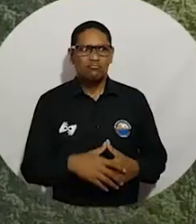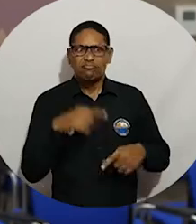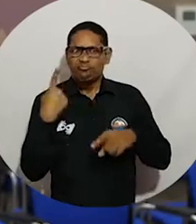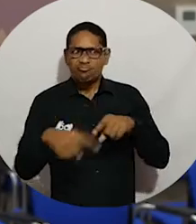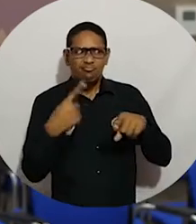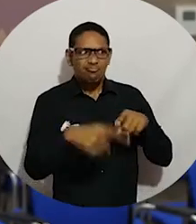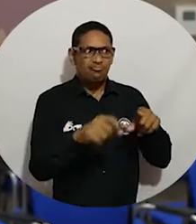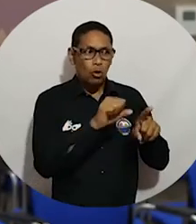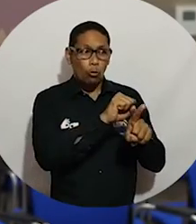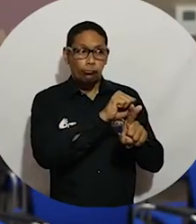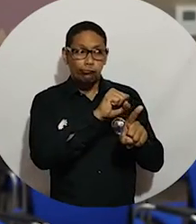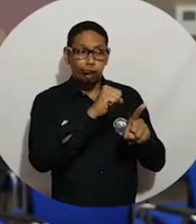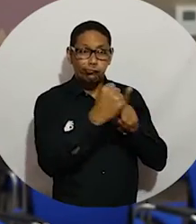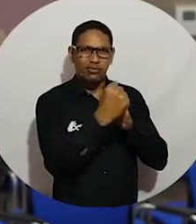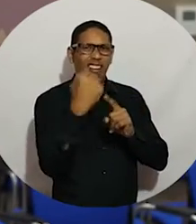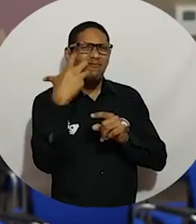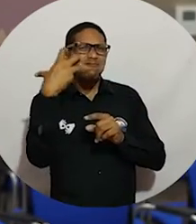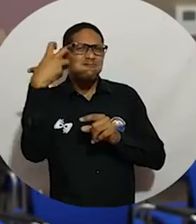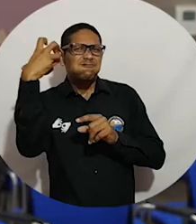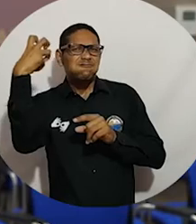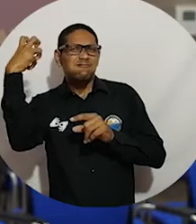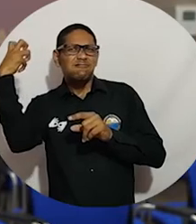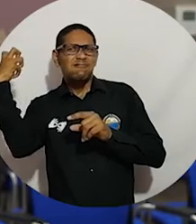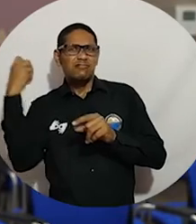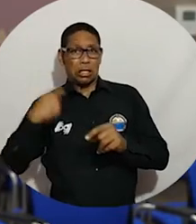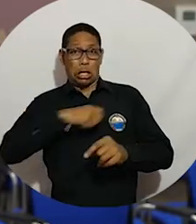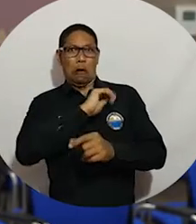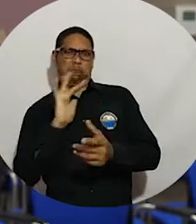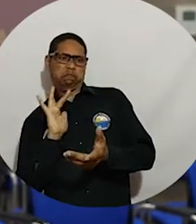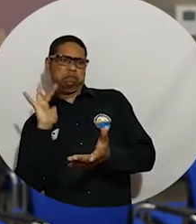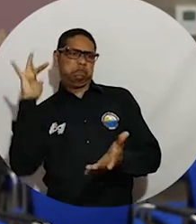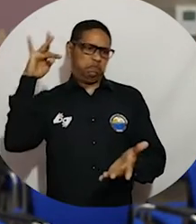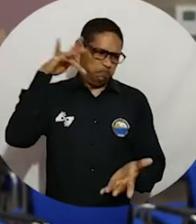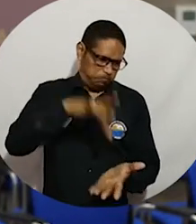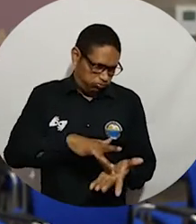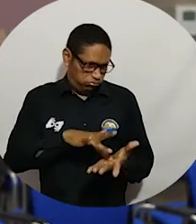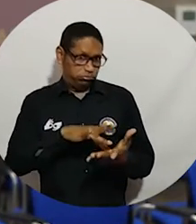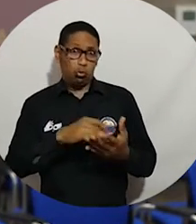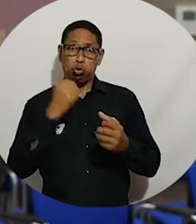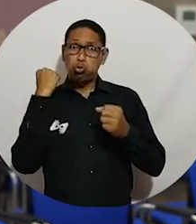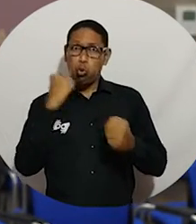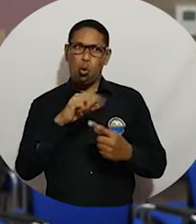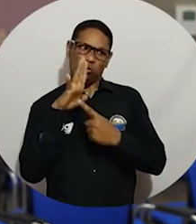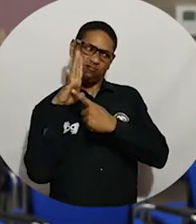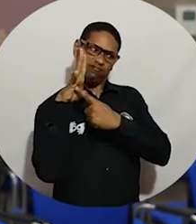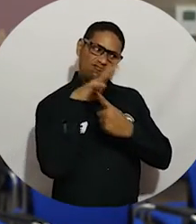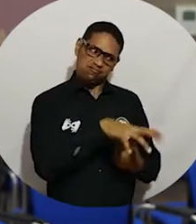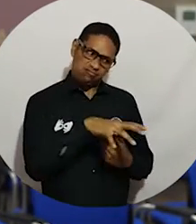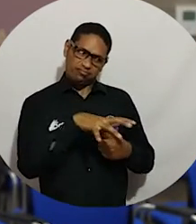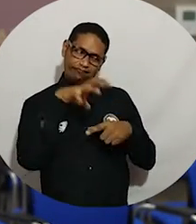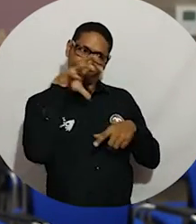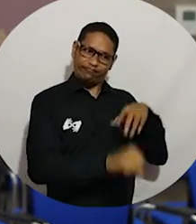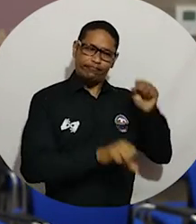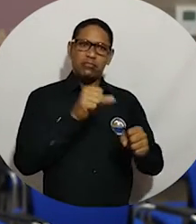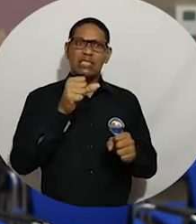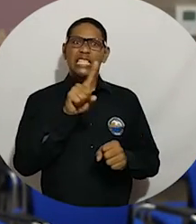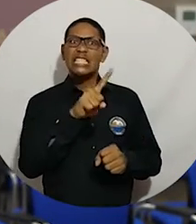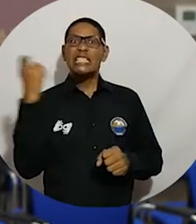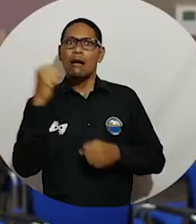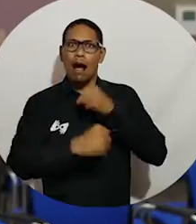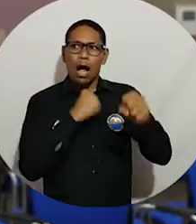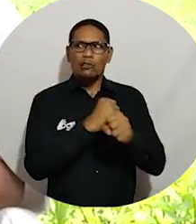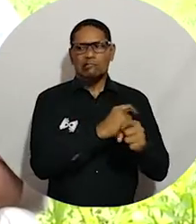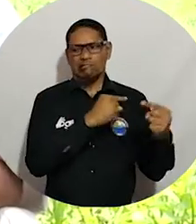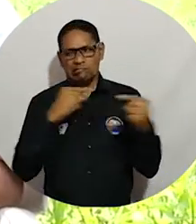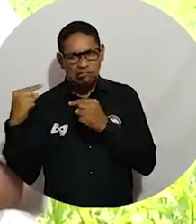Es decir, las sociedades que sufrieron el choque de la conquista y 100 años de larga colonización y